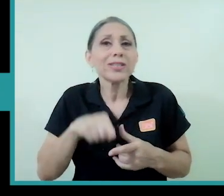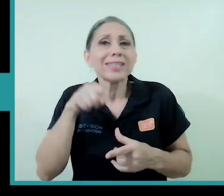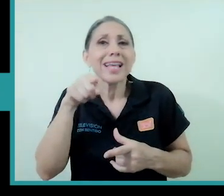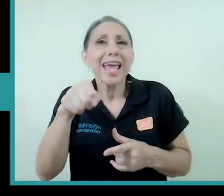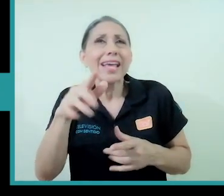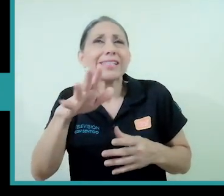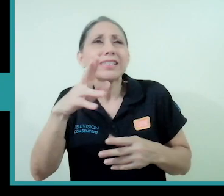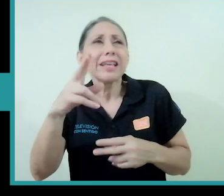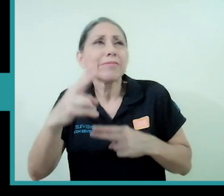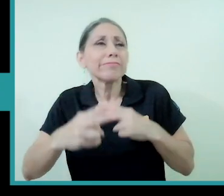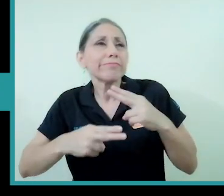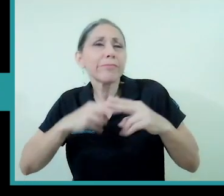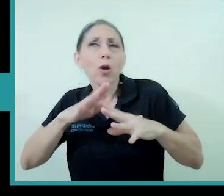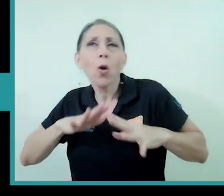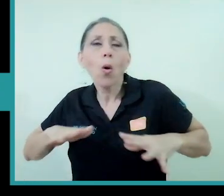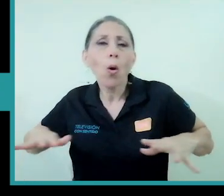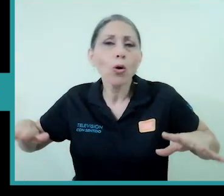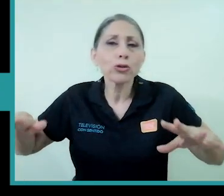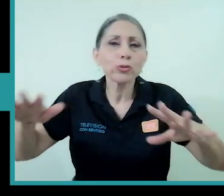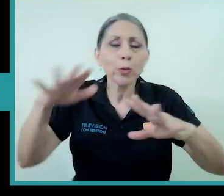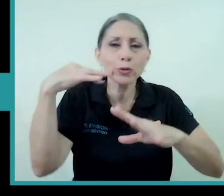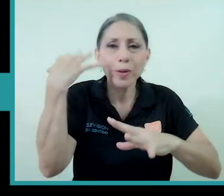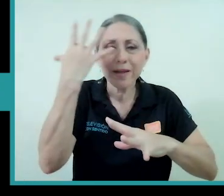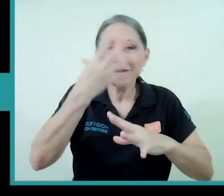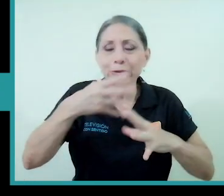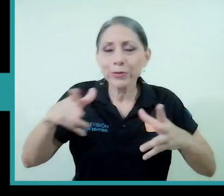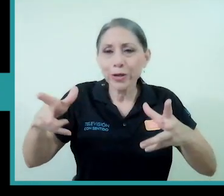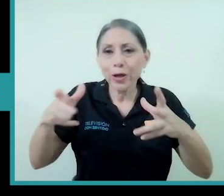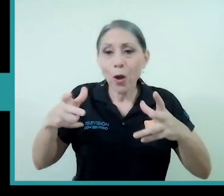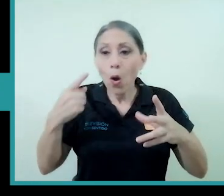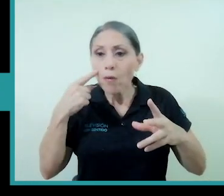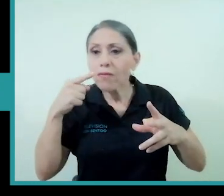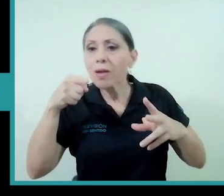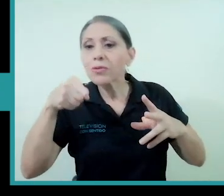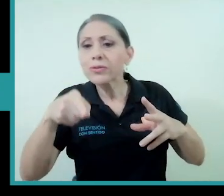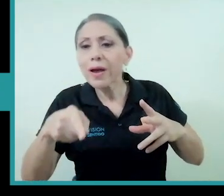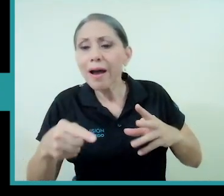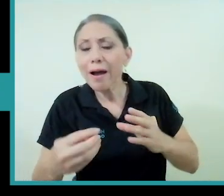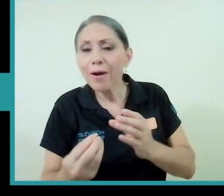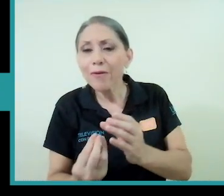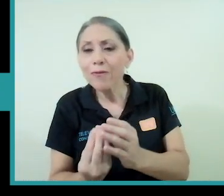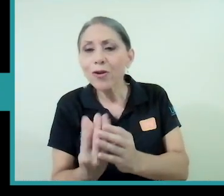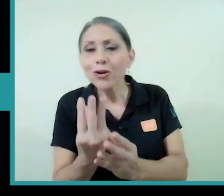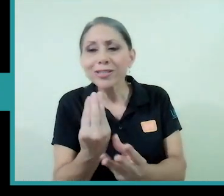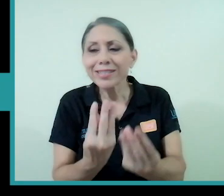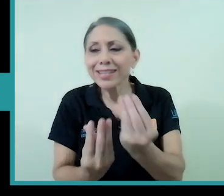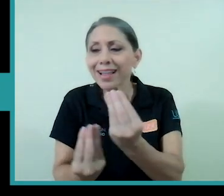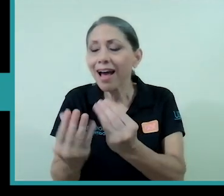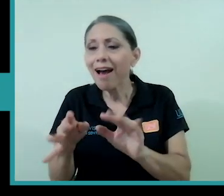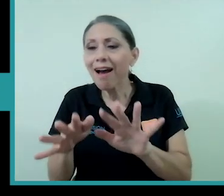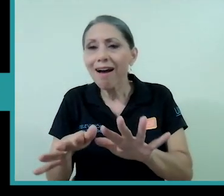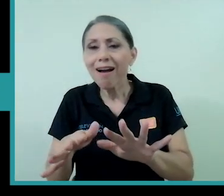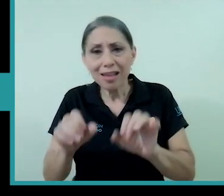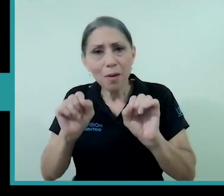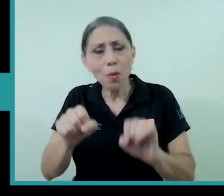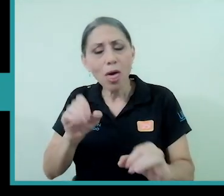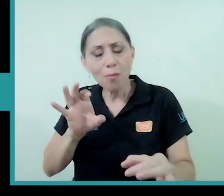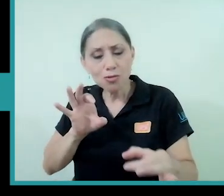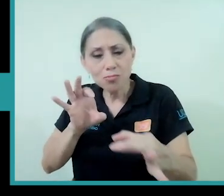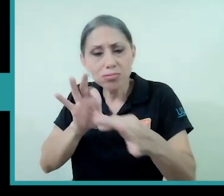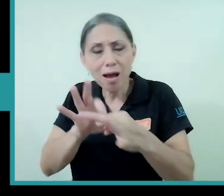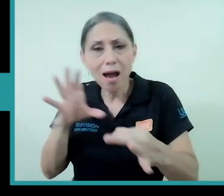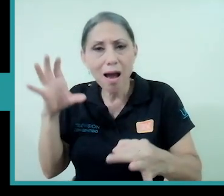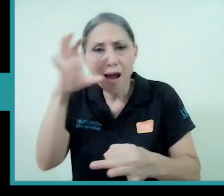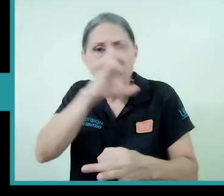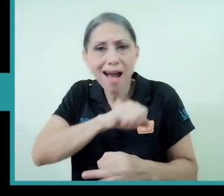cosmos maravilloso que nos acoge y esa florcita que vemos brotar en el jardín que podamos aferrarnos a esas señales de